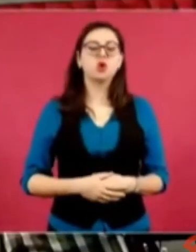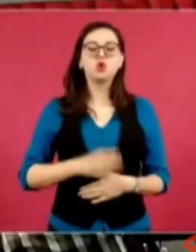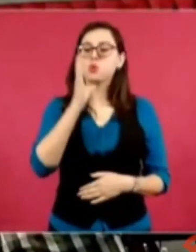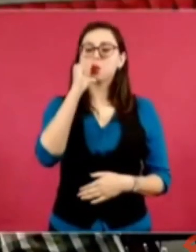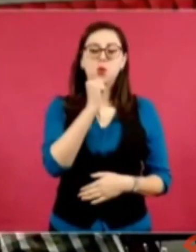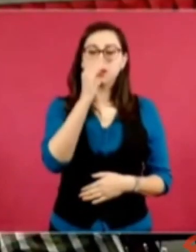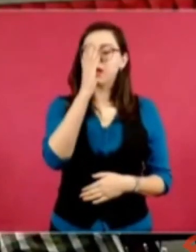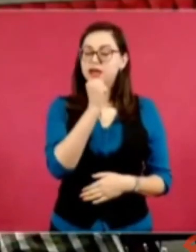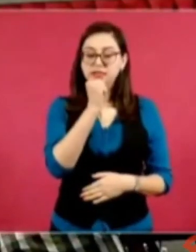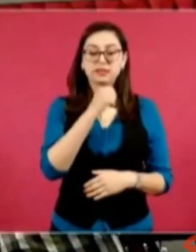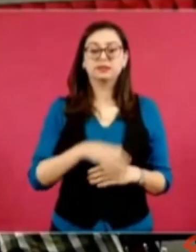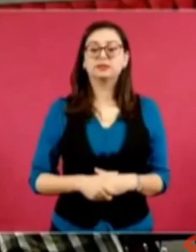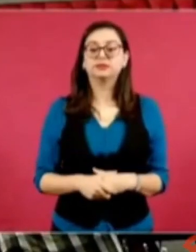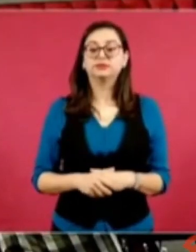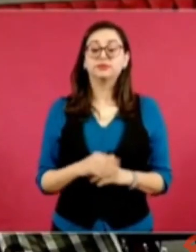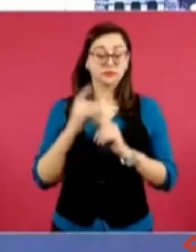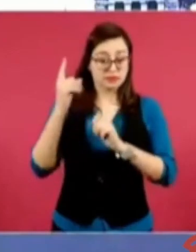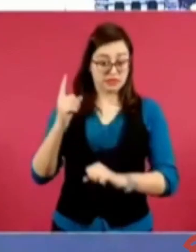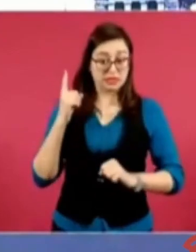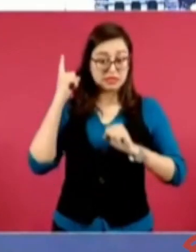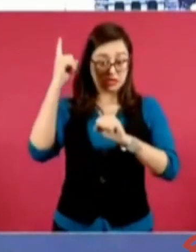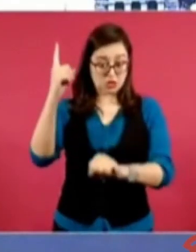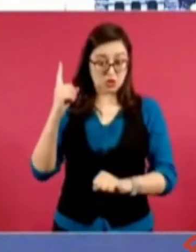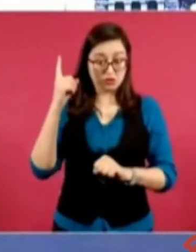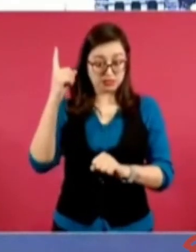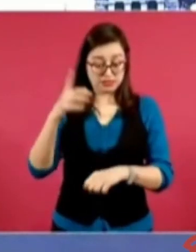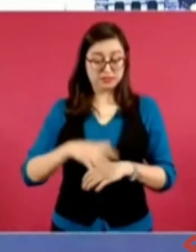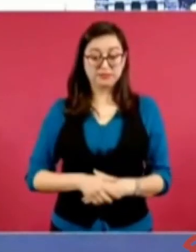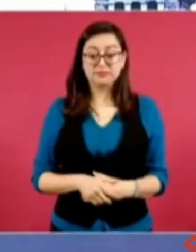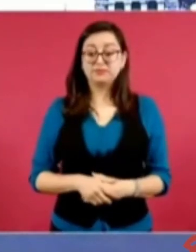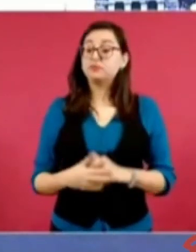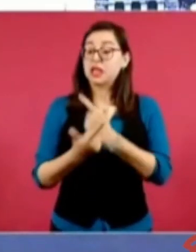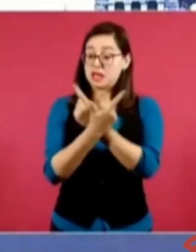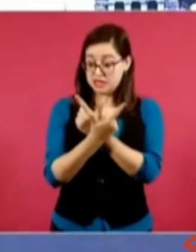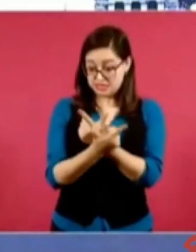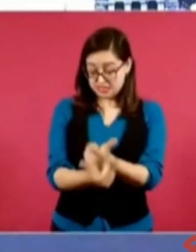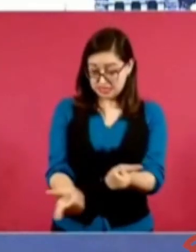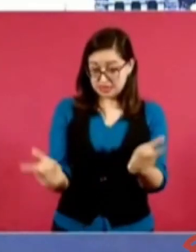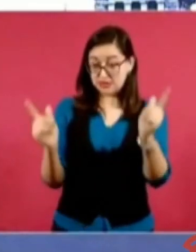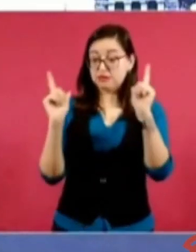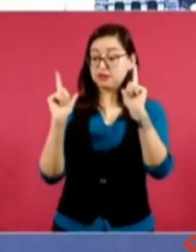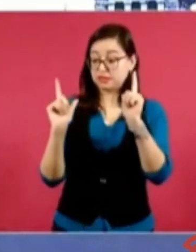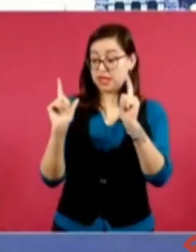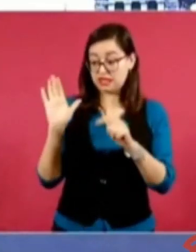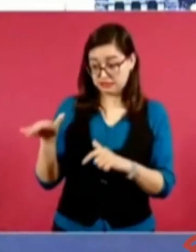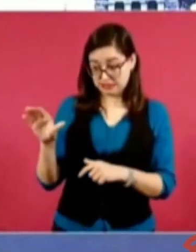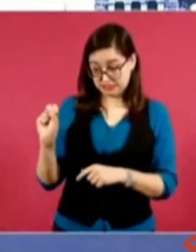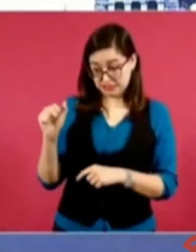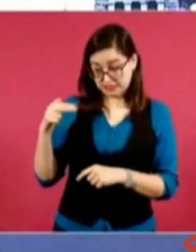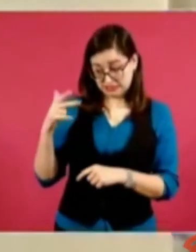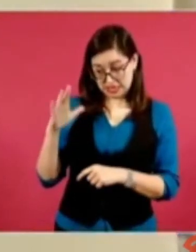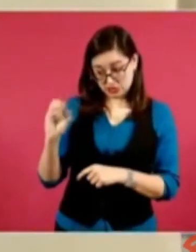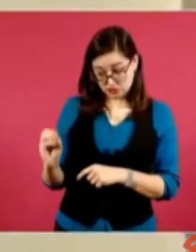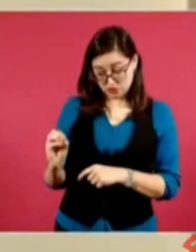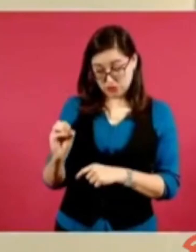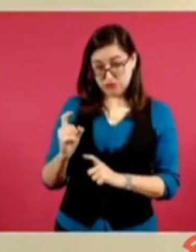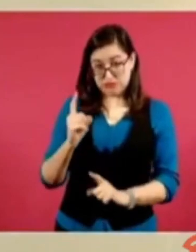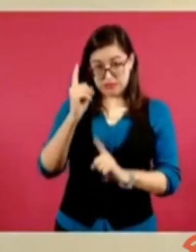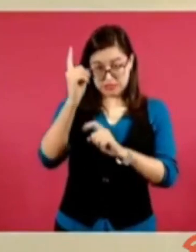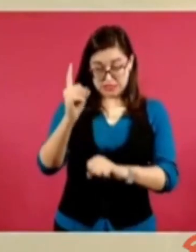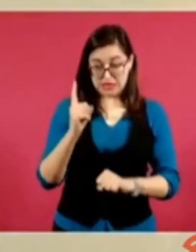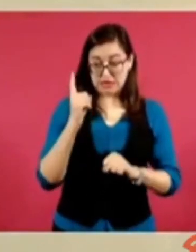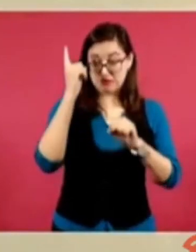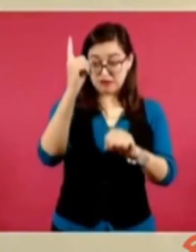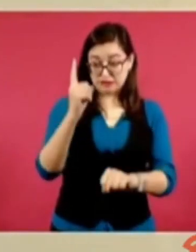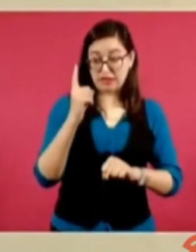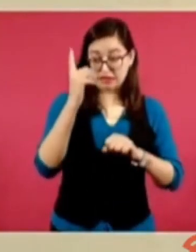como diría el Quijote la libertad Sancho es uno de los más preciosos dones